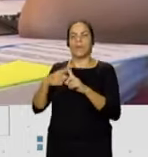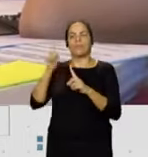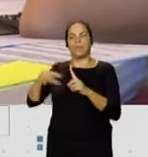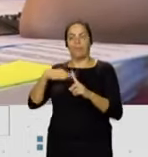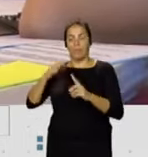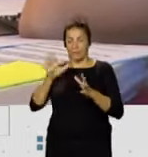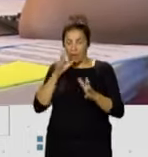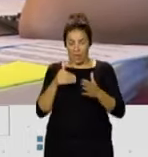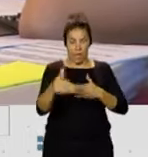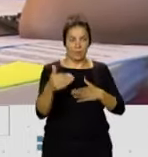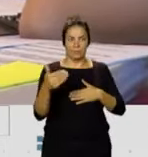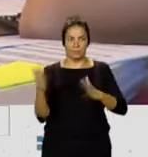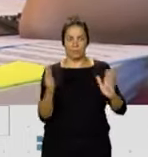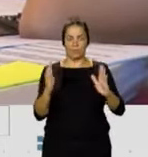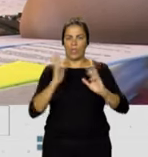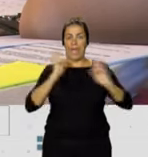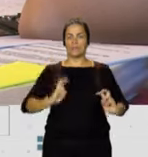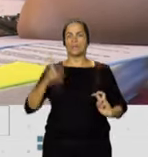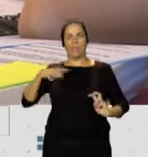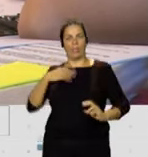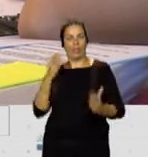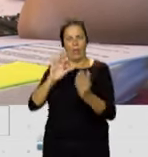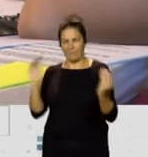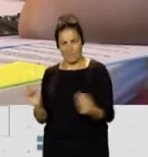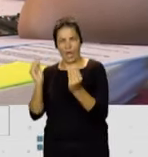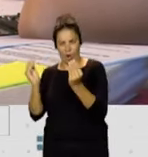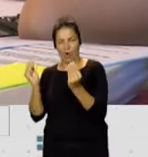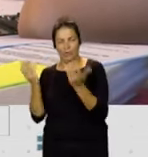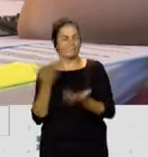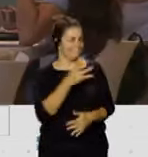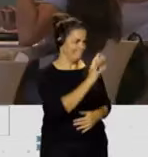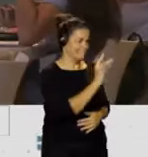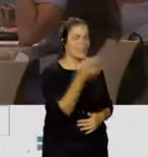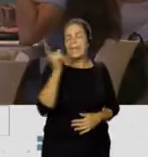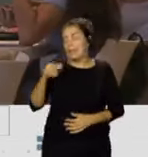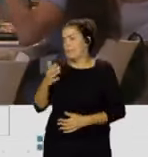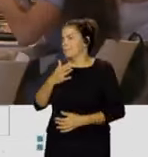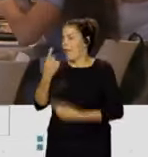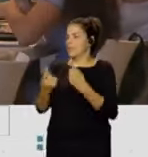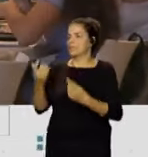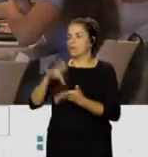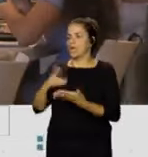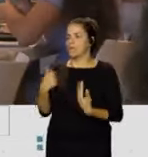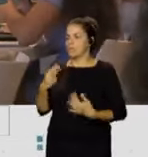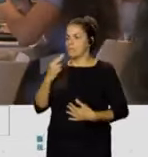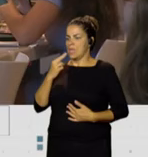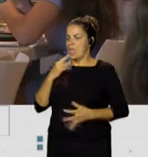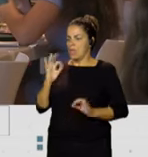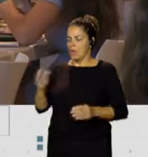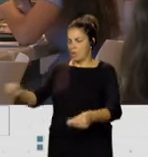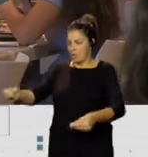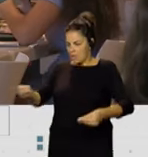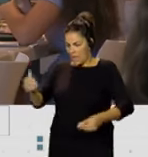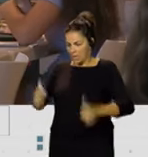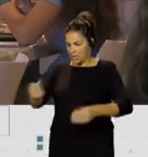este tan estresante, pues de una mejor manera. Te iba a preguntar, a veces también existe el miedo escénico, ¿no? De sentarnos ante el